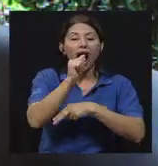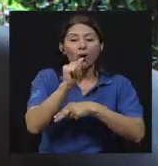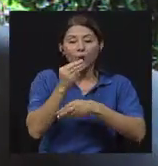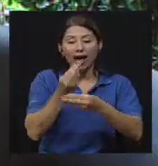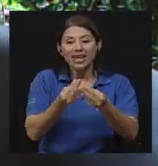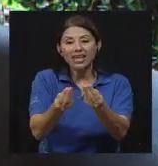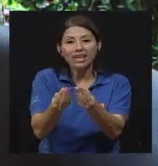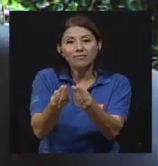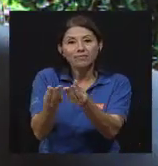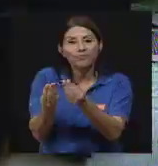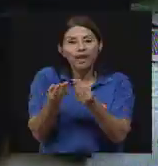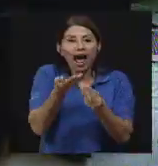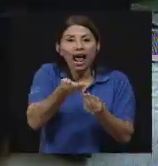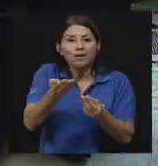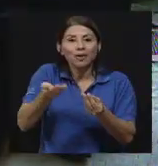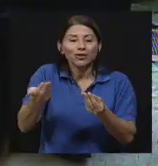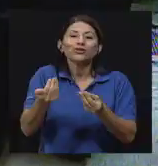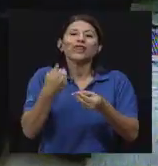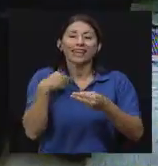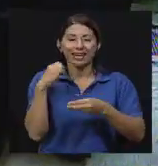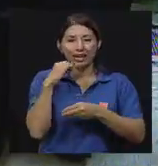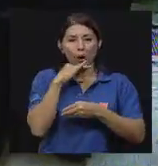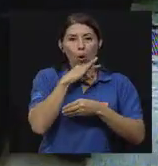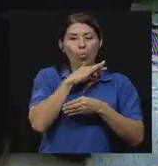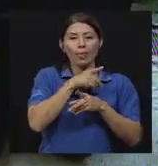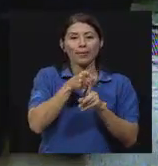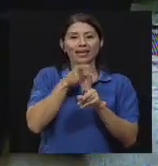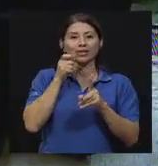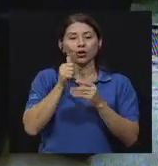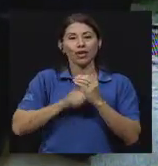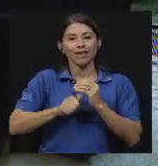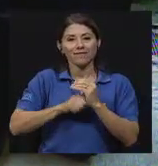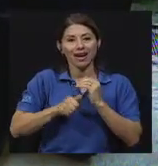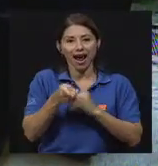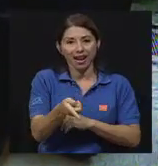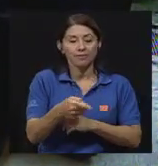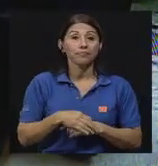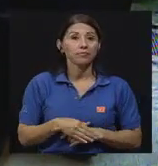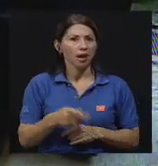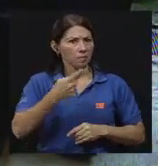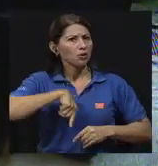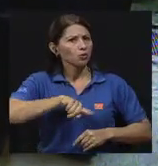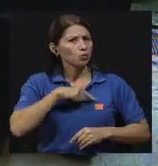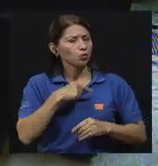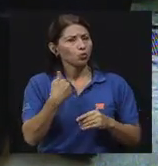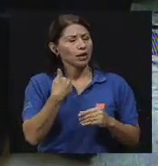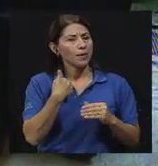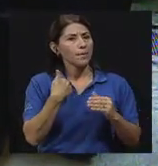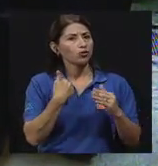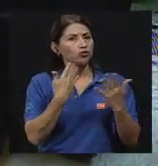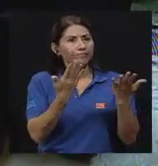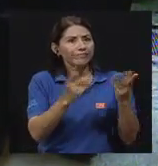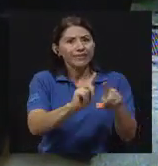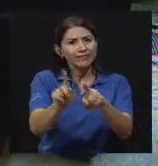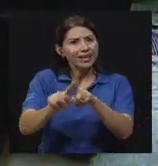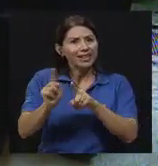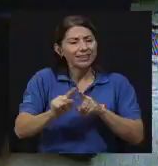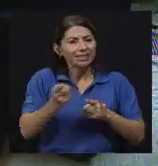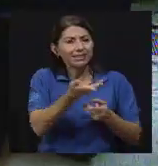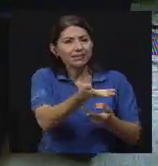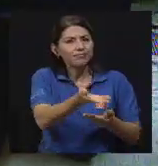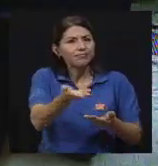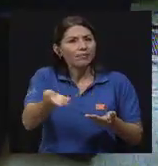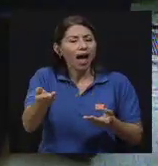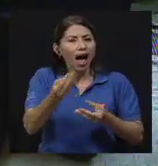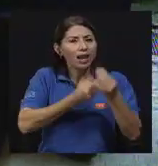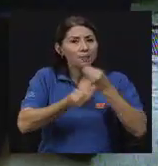contaminación de origen fecal. Y en nuestra alacena, doctora, de esos alimentos, ya dijimos que en términos generales, los que tienen mayor